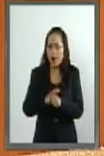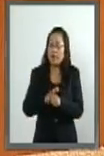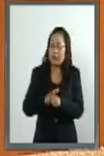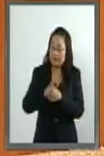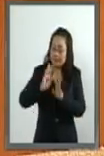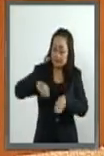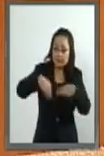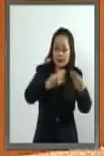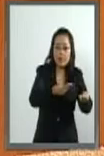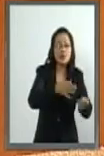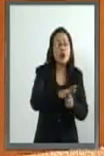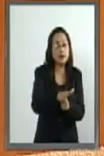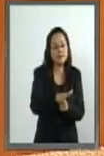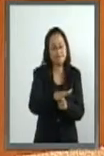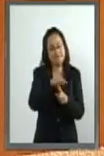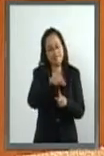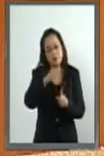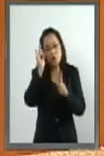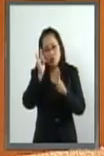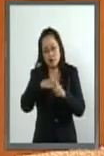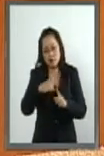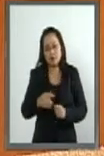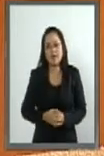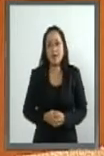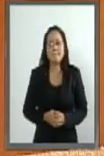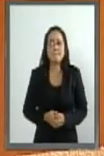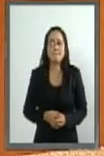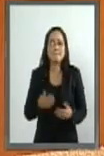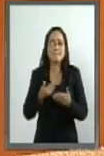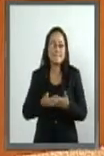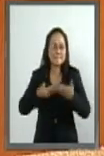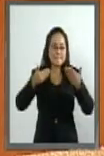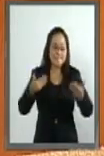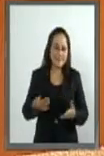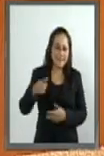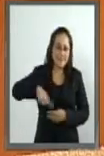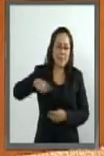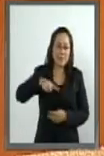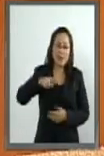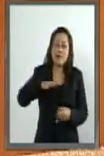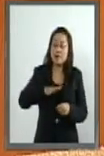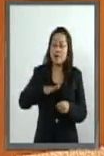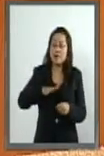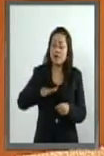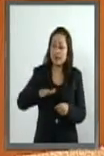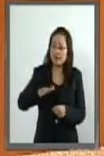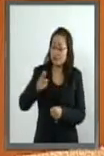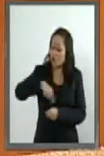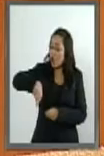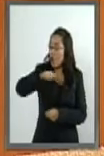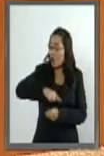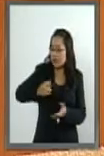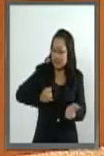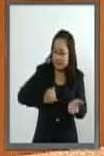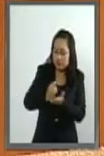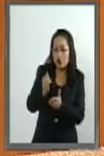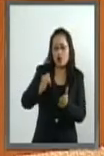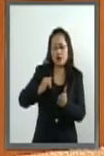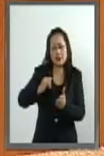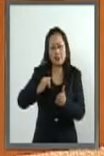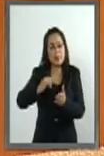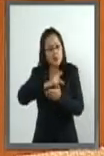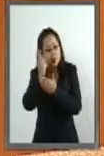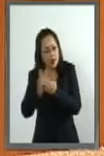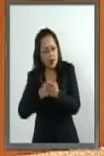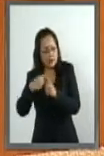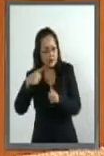los condones. En consecuencia, las intervenciones orientadas al comportamiento son